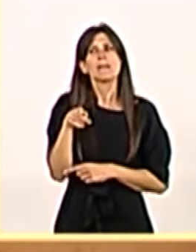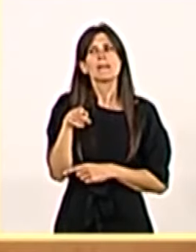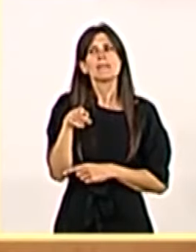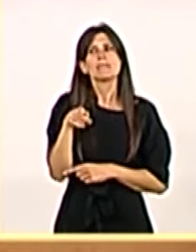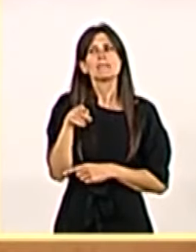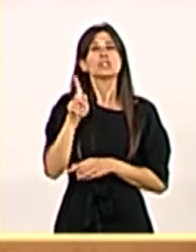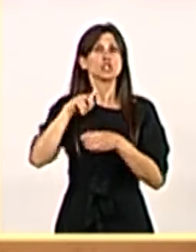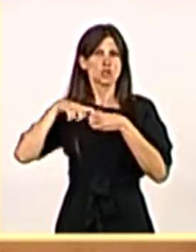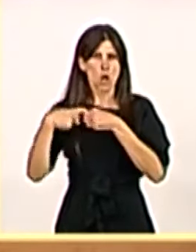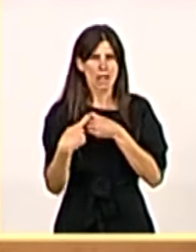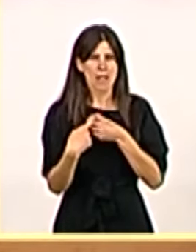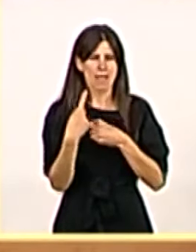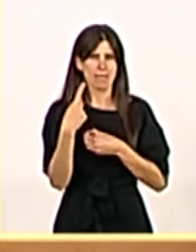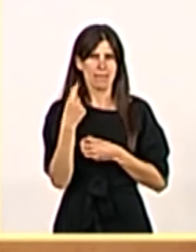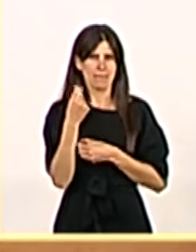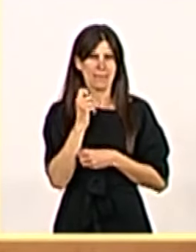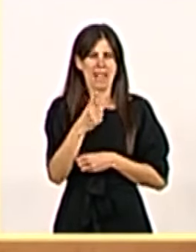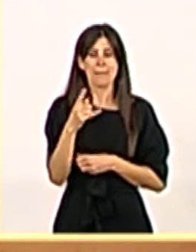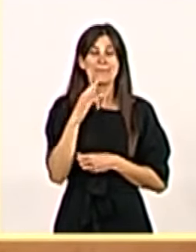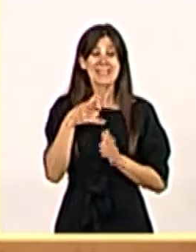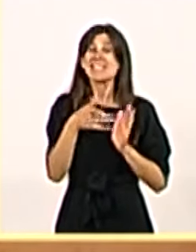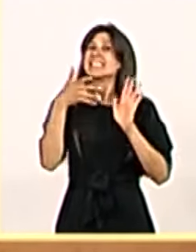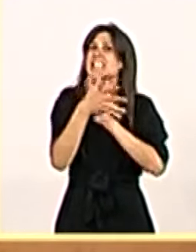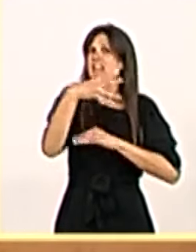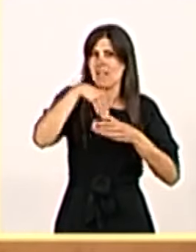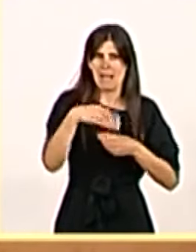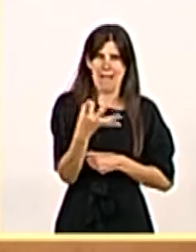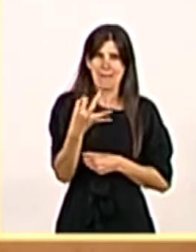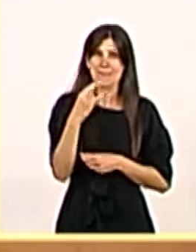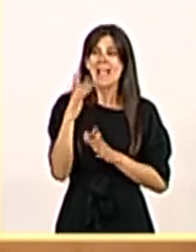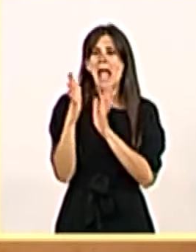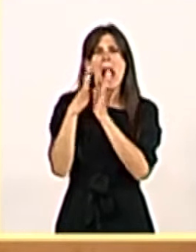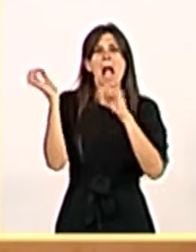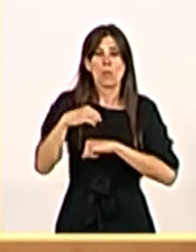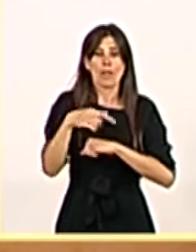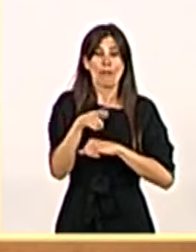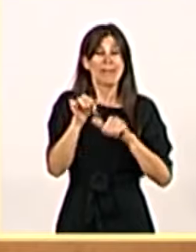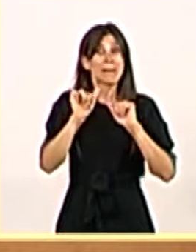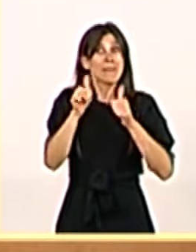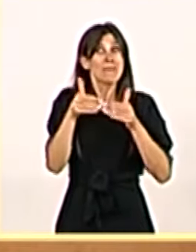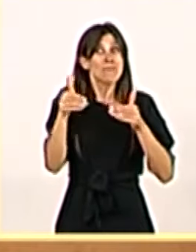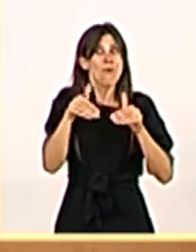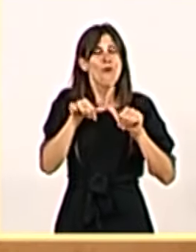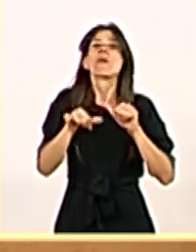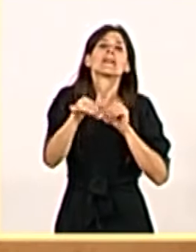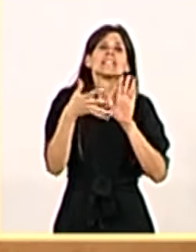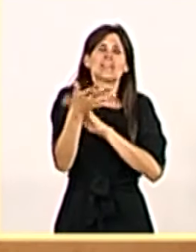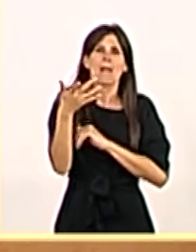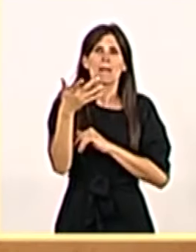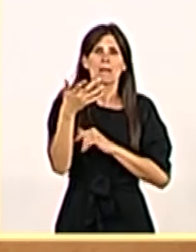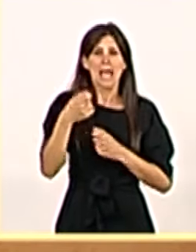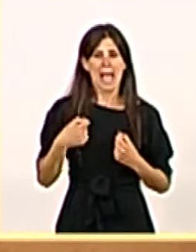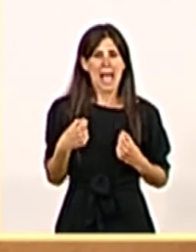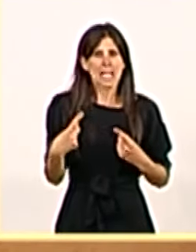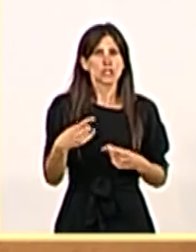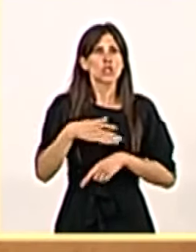El acuerdo, desde su arranque, establece que la aportación de los gastos del Estado se establecerá a través de un